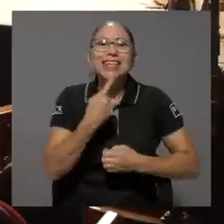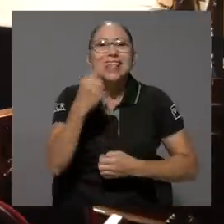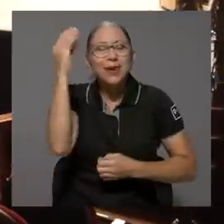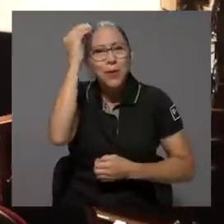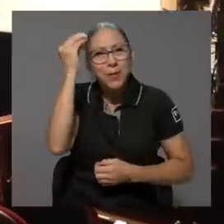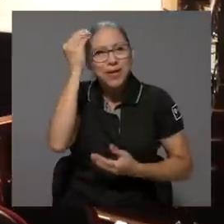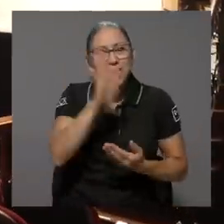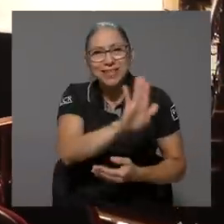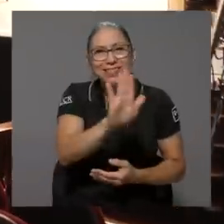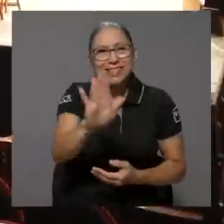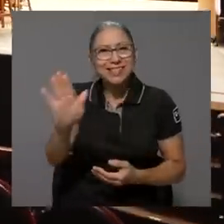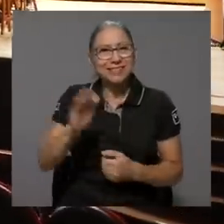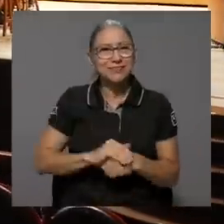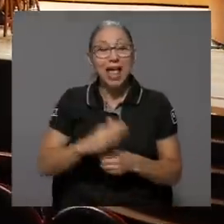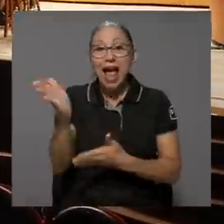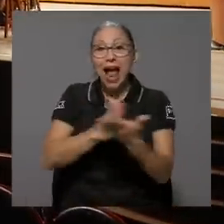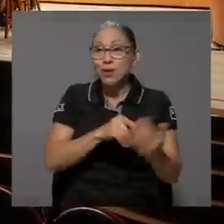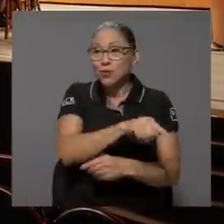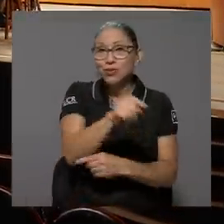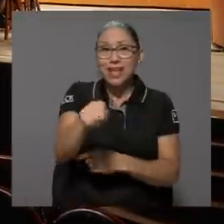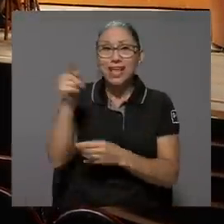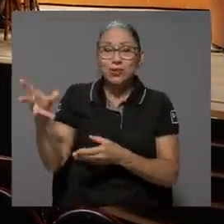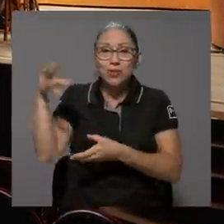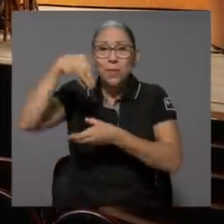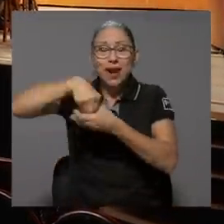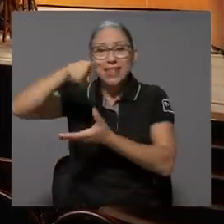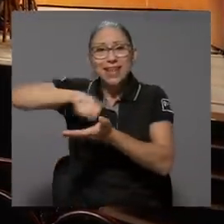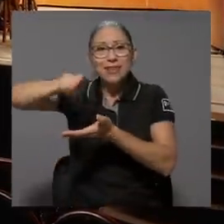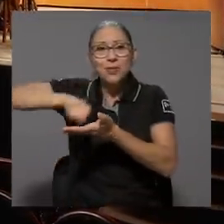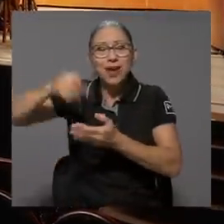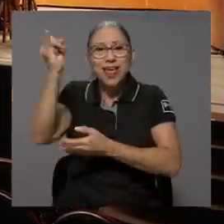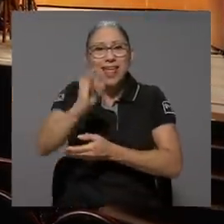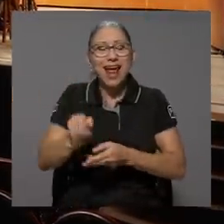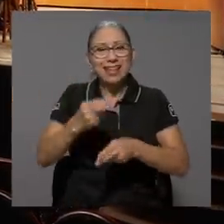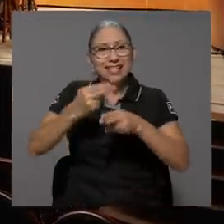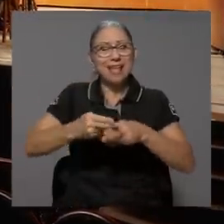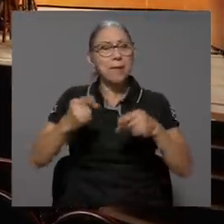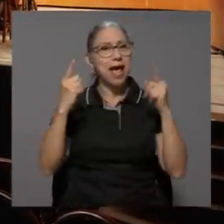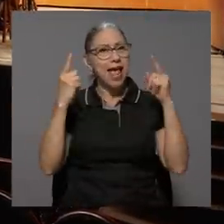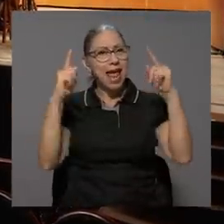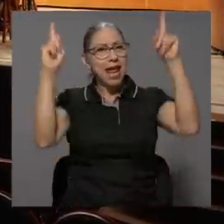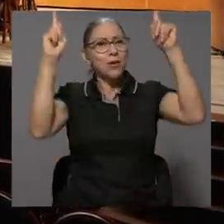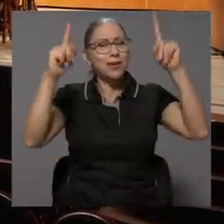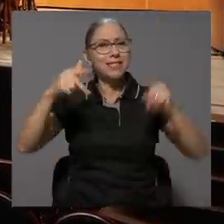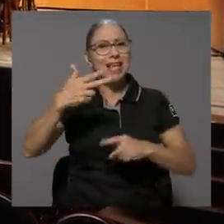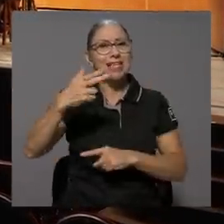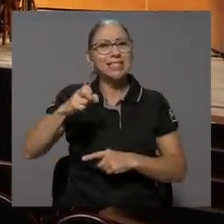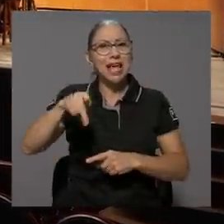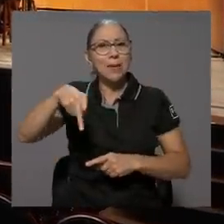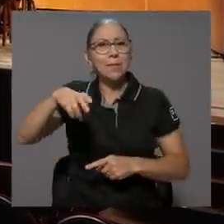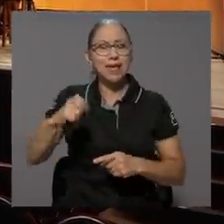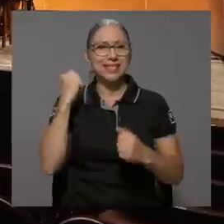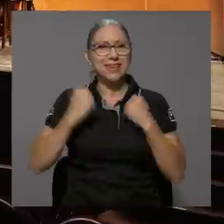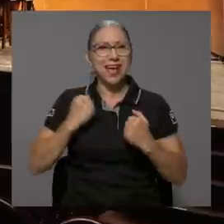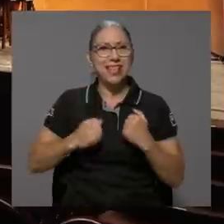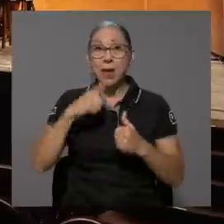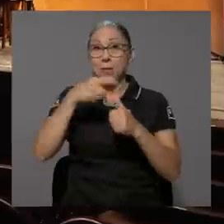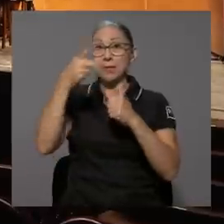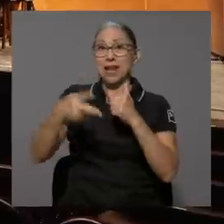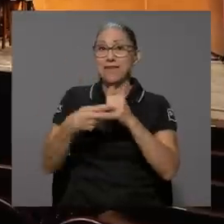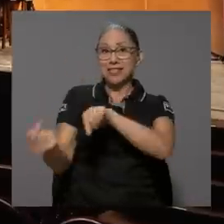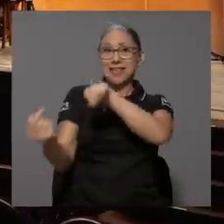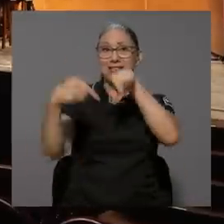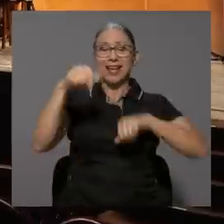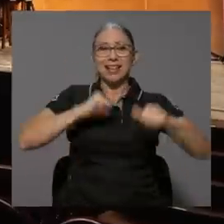impresiones al respecto. Algunos de ellos son parte de la Escuela de Arte Héroes de Chepe Cebaña y era la primera vez